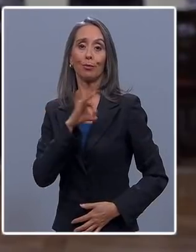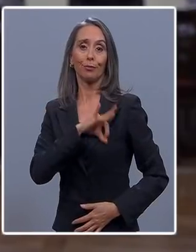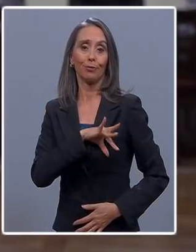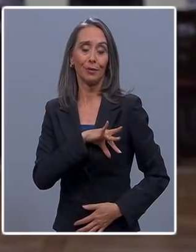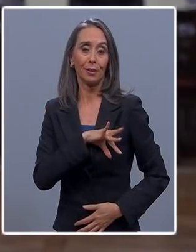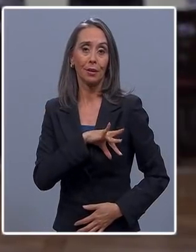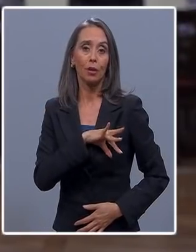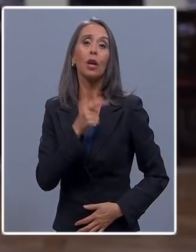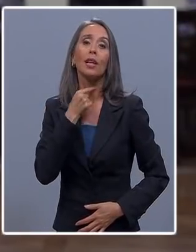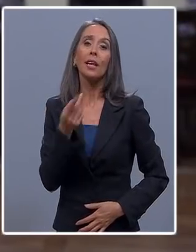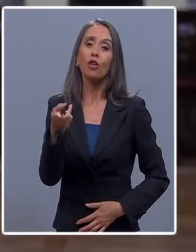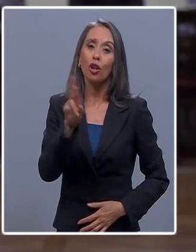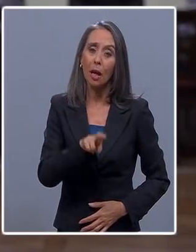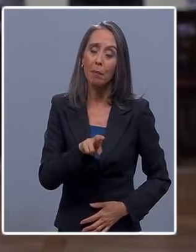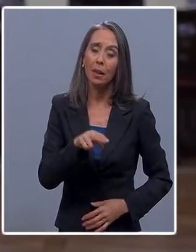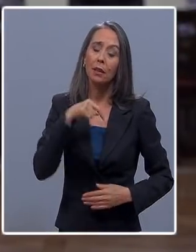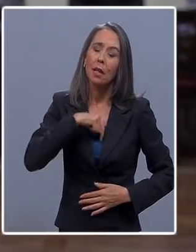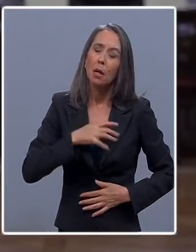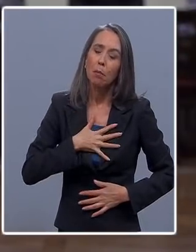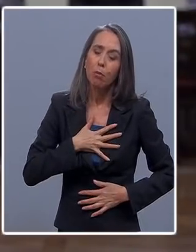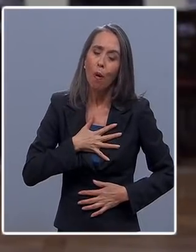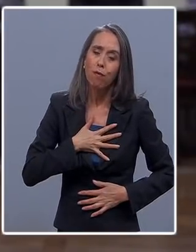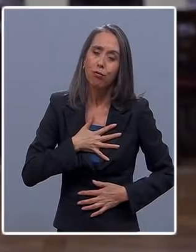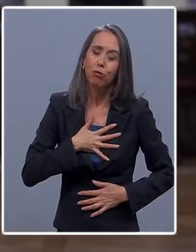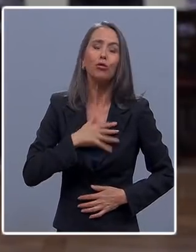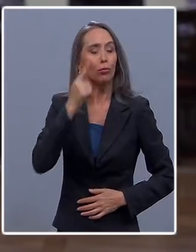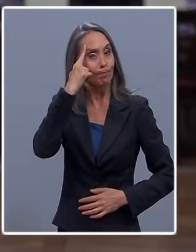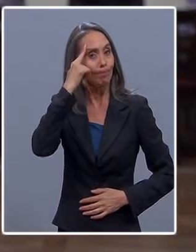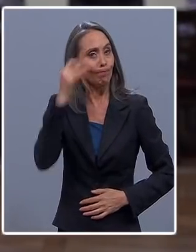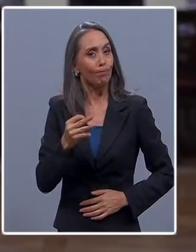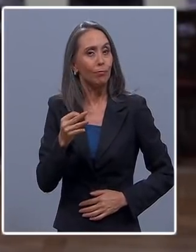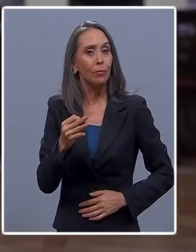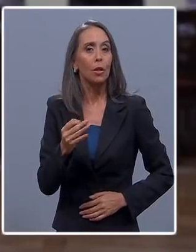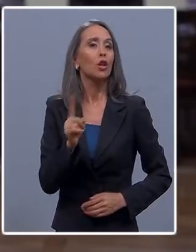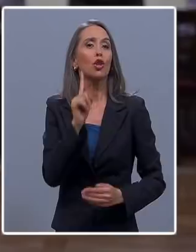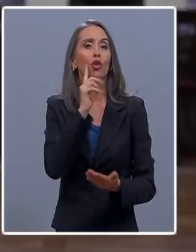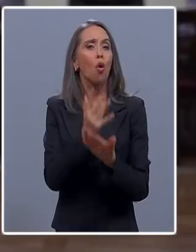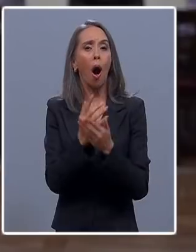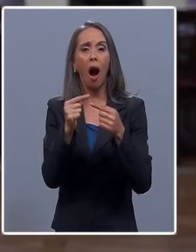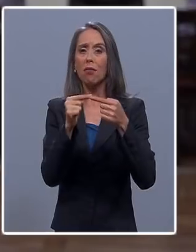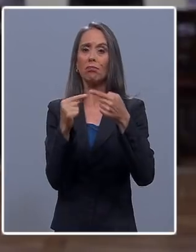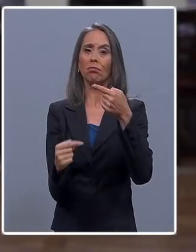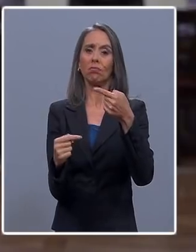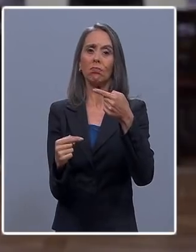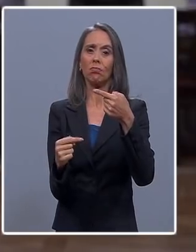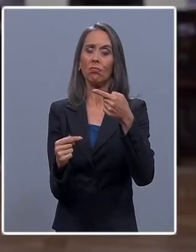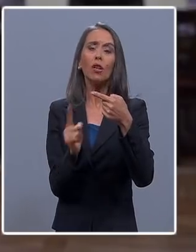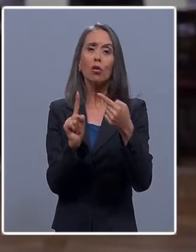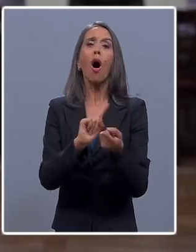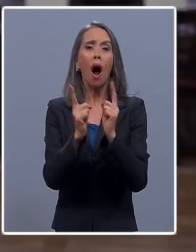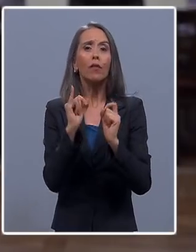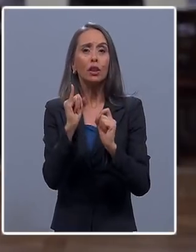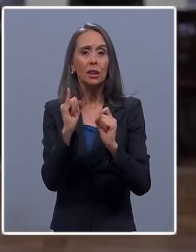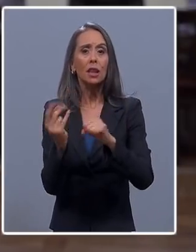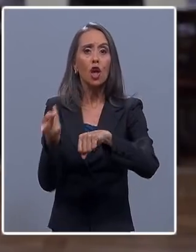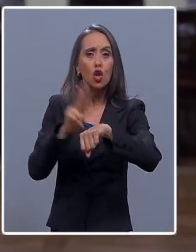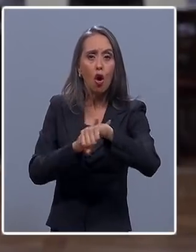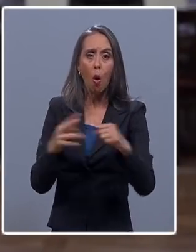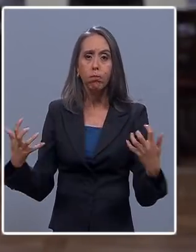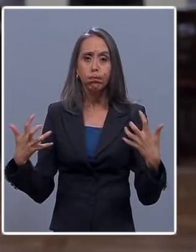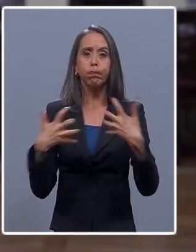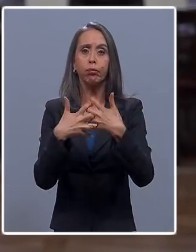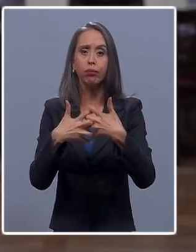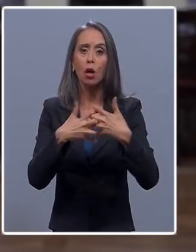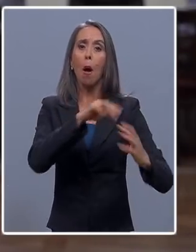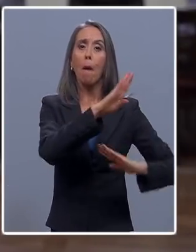quiero reiterar nuestra profunda convicción que no existe ninguna contradicción sino que hay una complementariedad